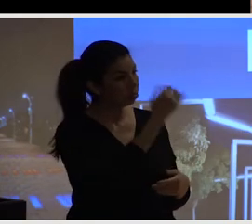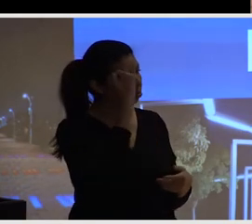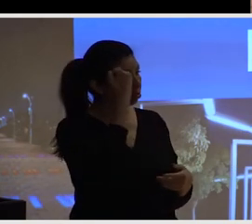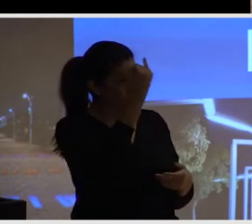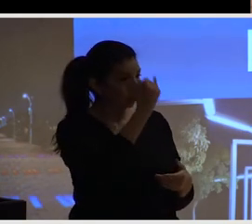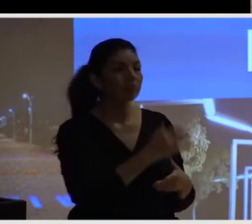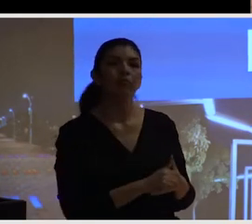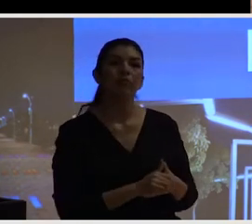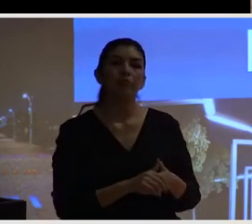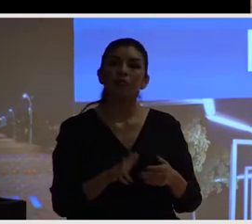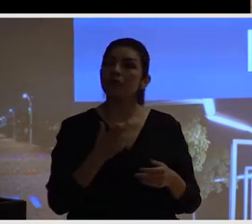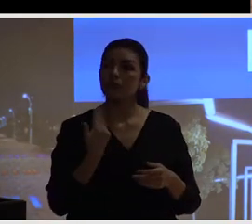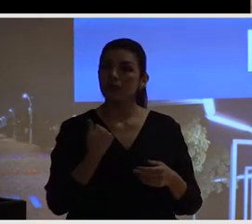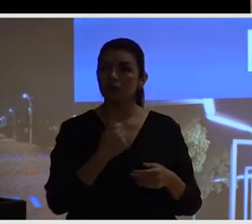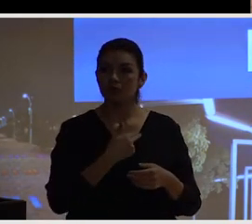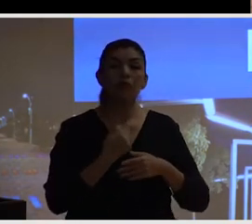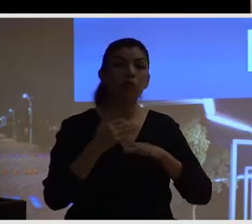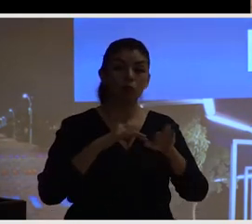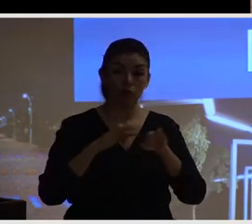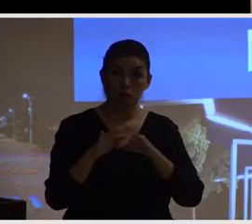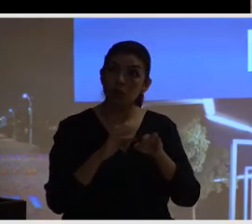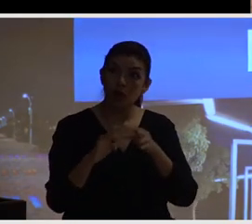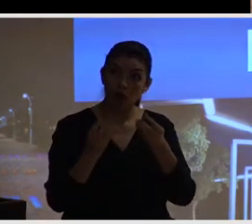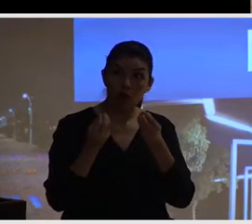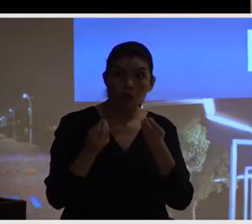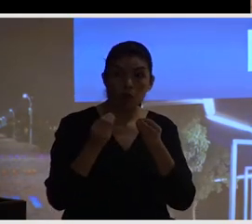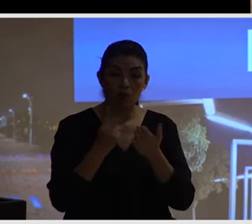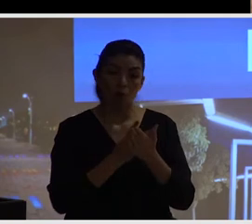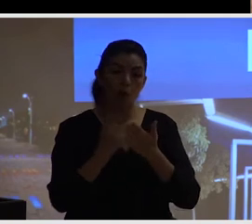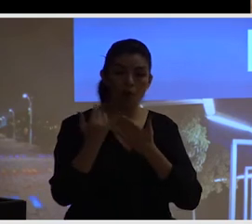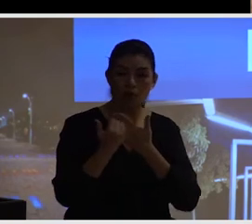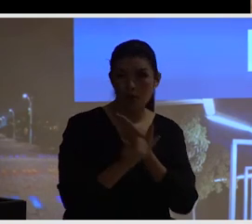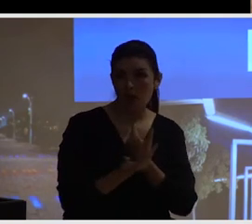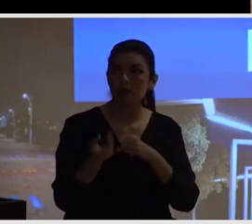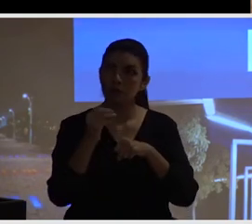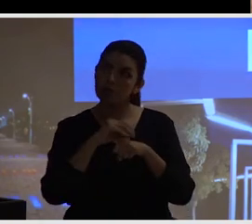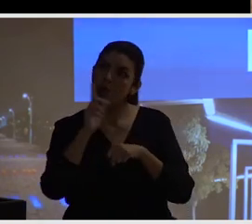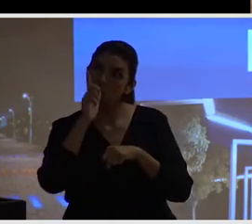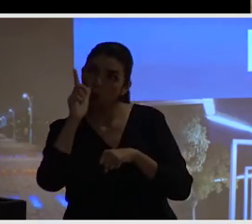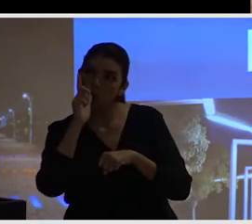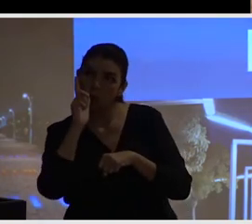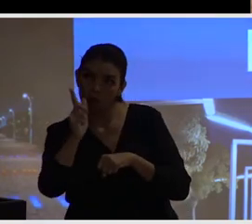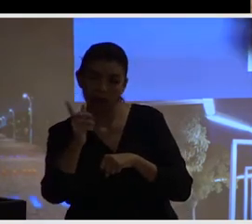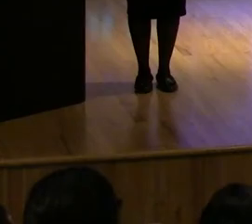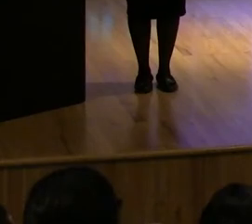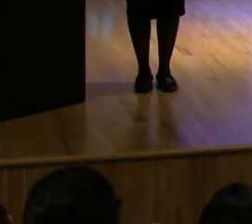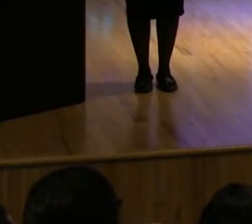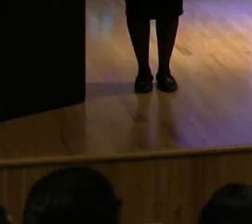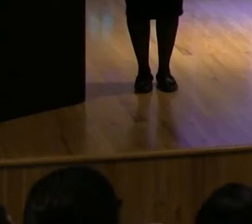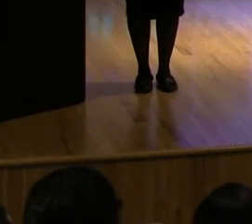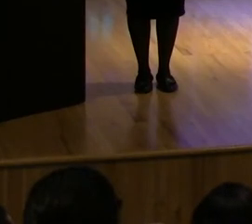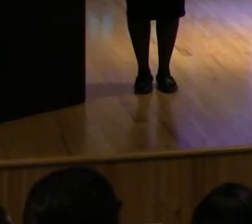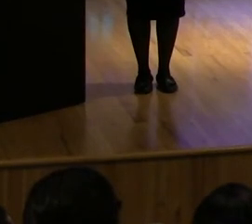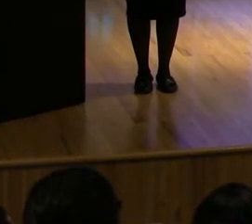Trabajamos mucho con proyectos que son todos alrededor de la luz entrando dentro una conversación sobre cómo se